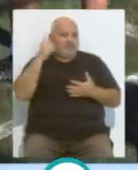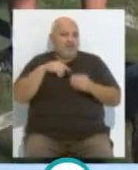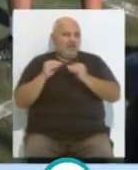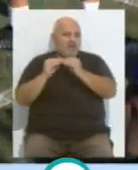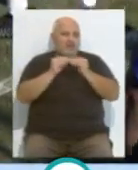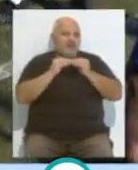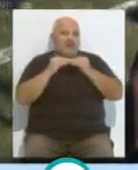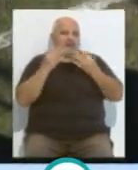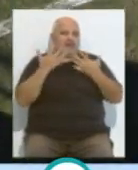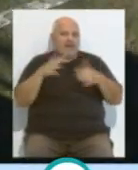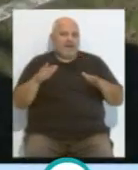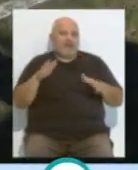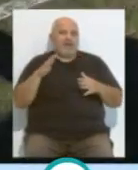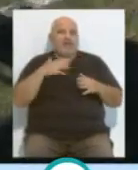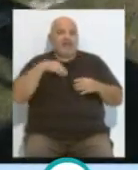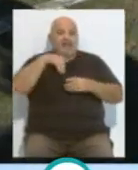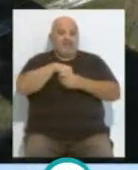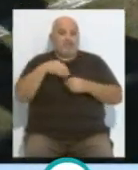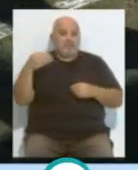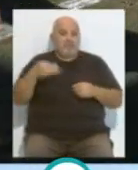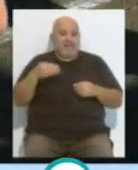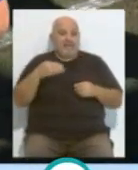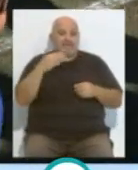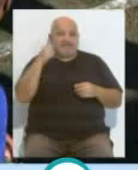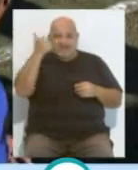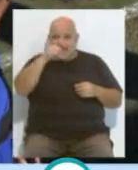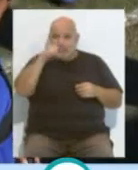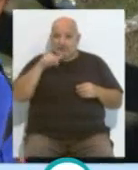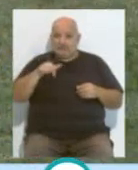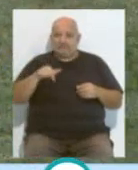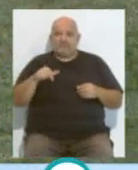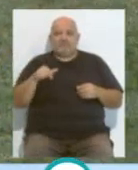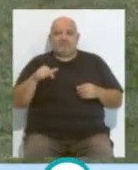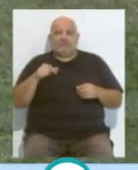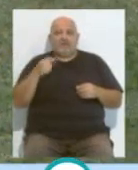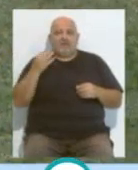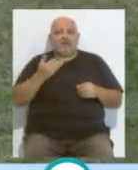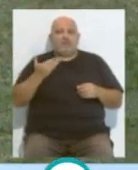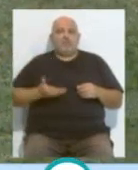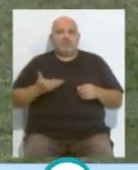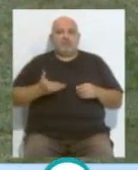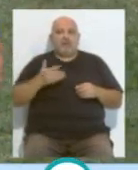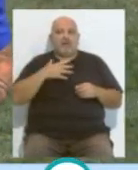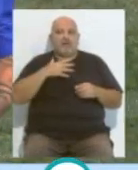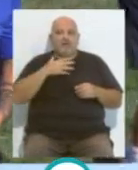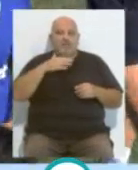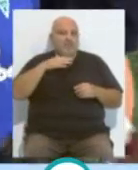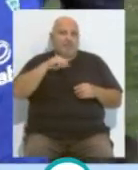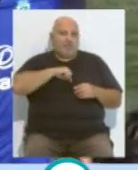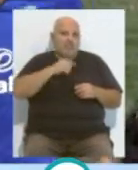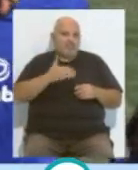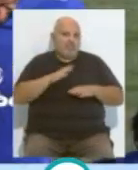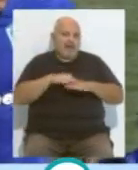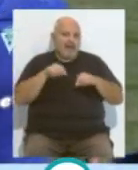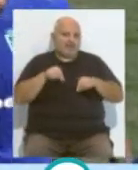de acuerdo en que consideramos que la cantera y los chicos debe ser, debe tener una importancia capital en este equipo,